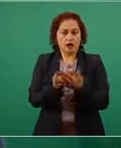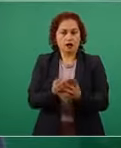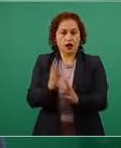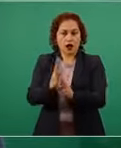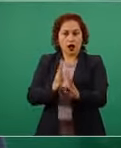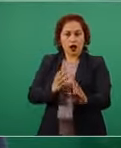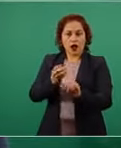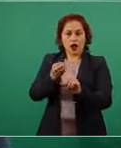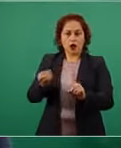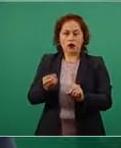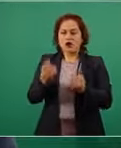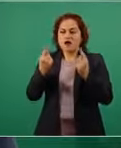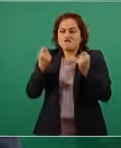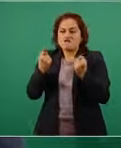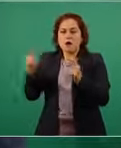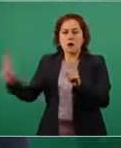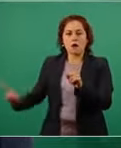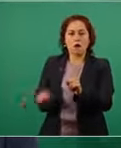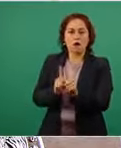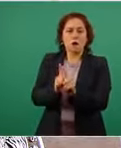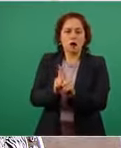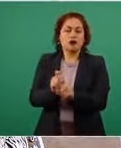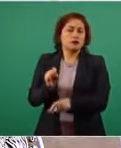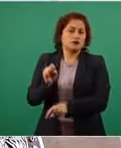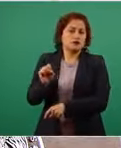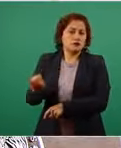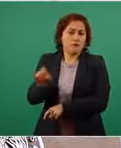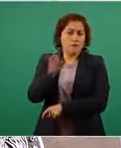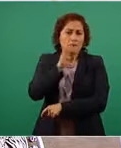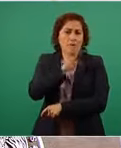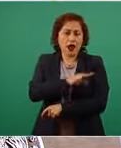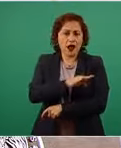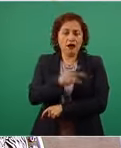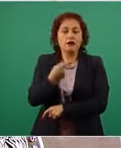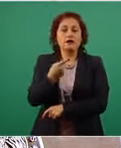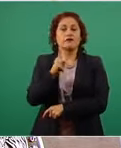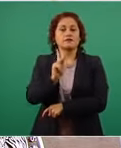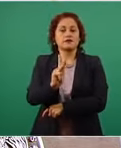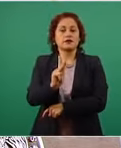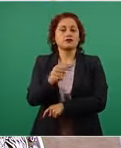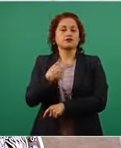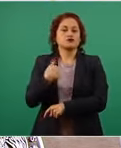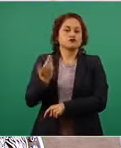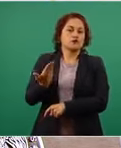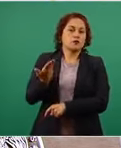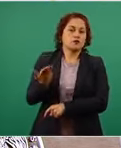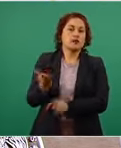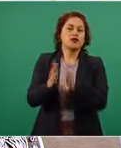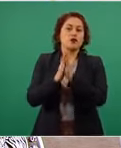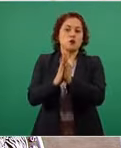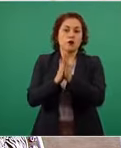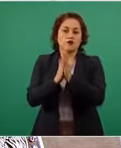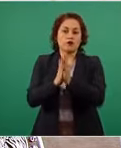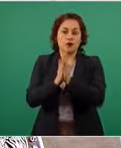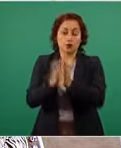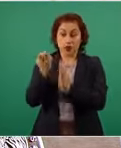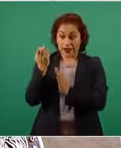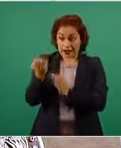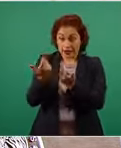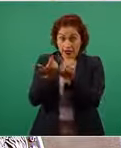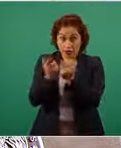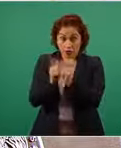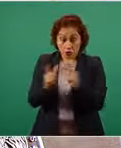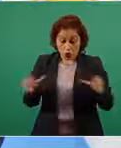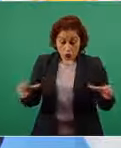estrictos con la lectura de esas de esas listas porque en esas listas aparece también